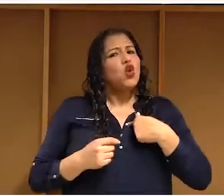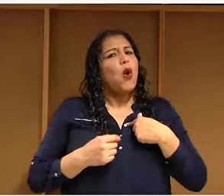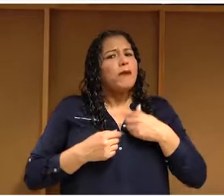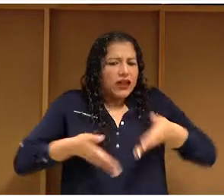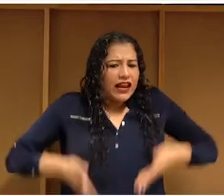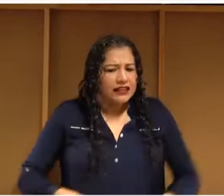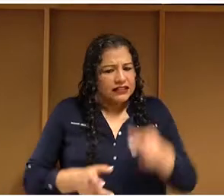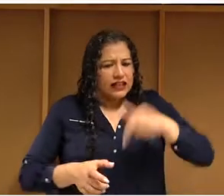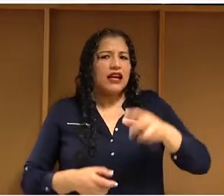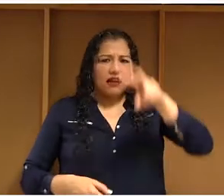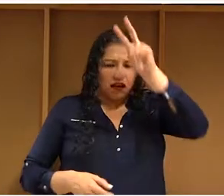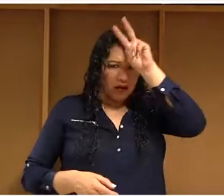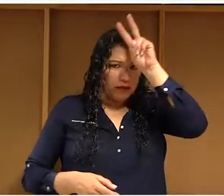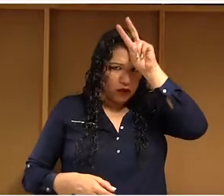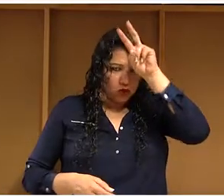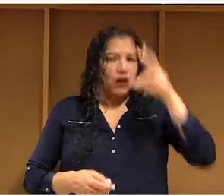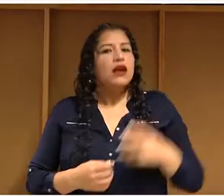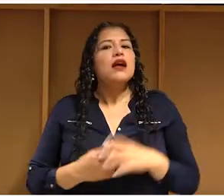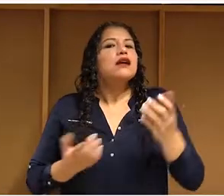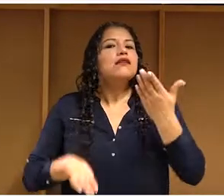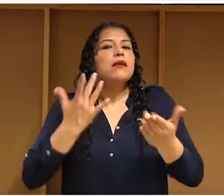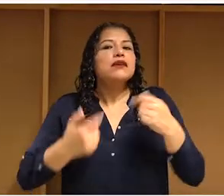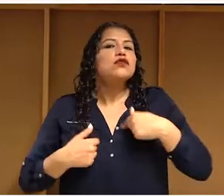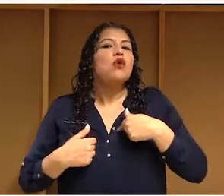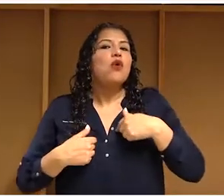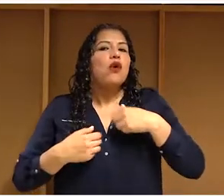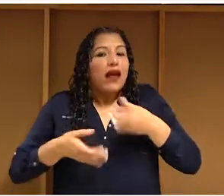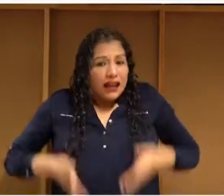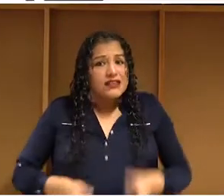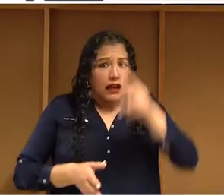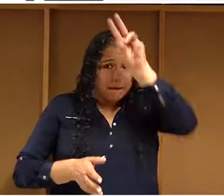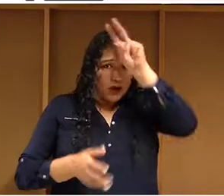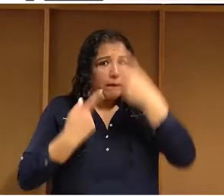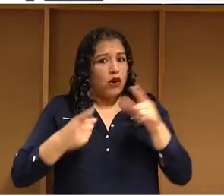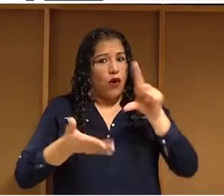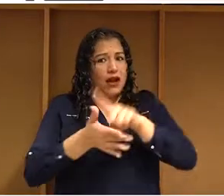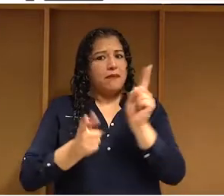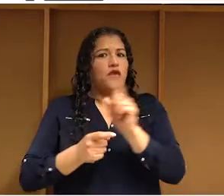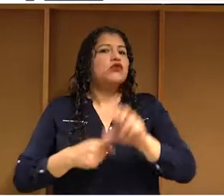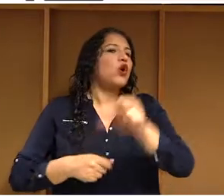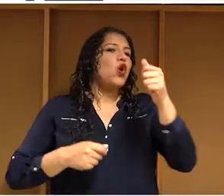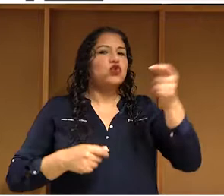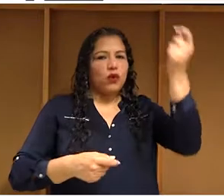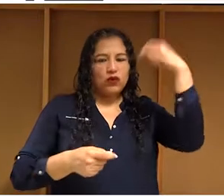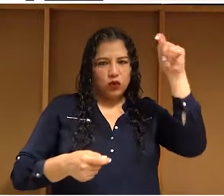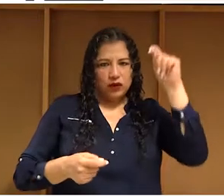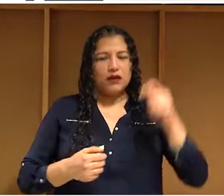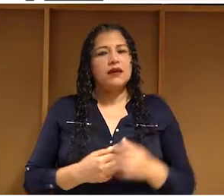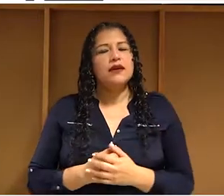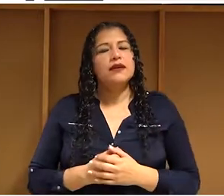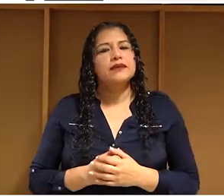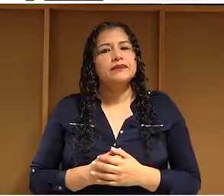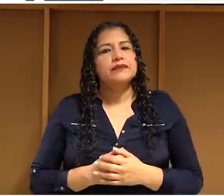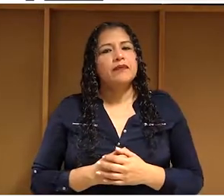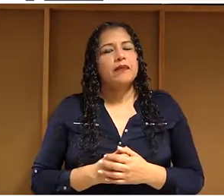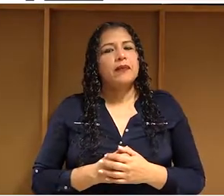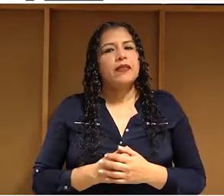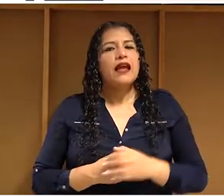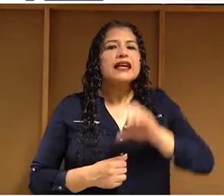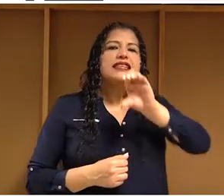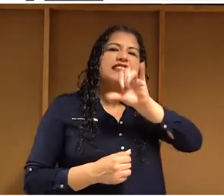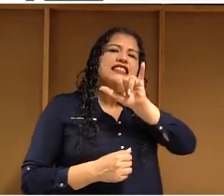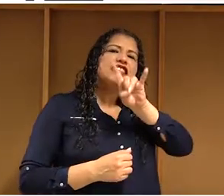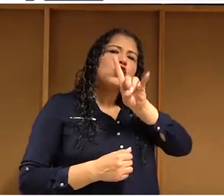ciudadano de esta ciudad, por ejemplo, pero yo no nací aquí, yo nací en Trujillo. Uno no es ciudadano por residencia,